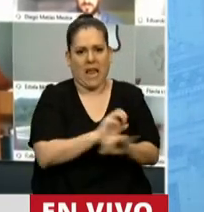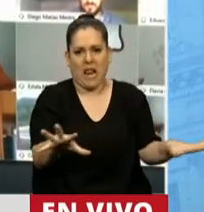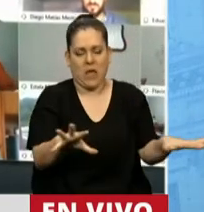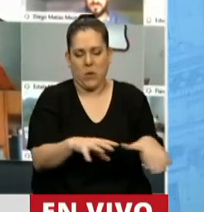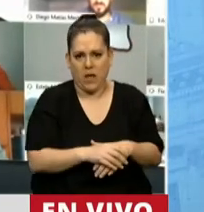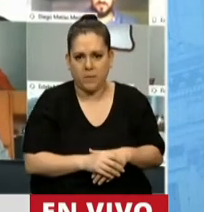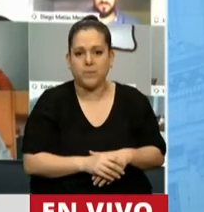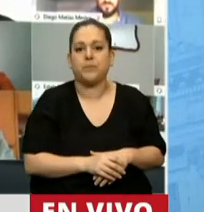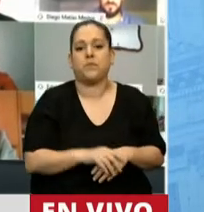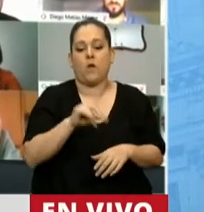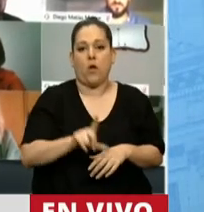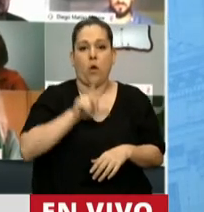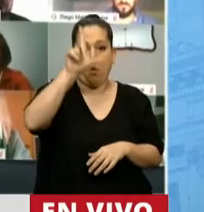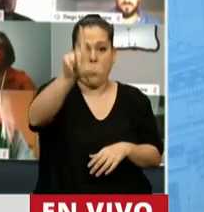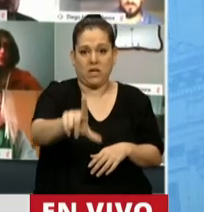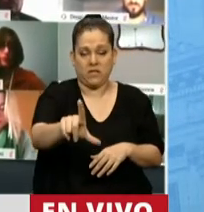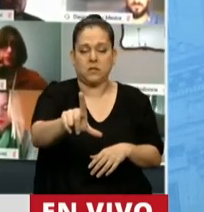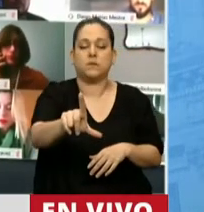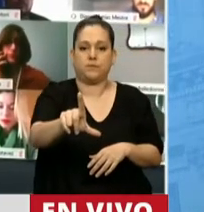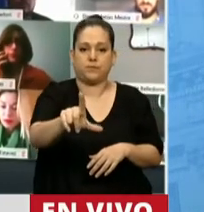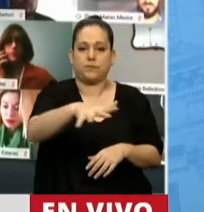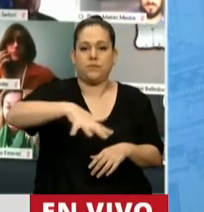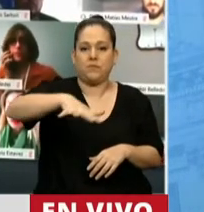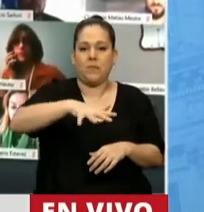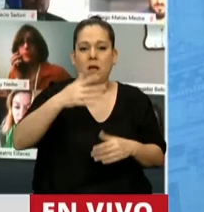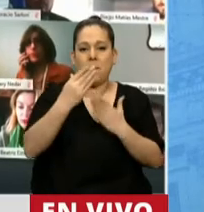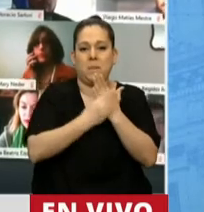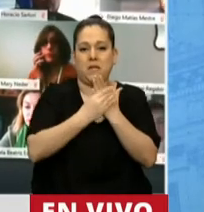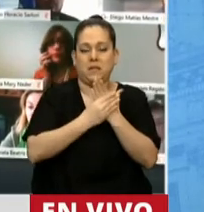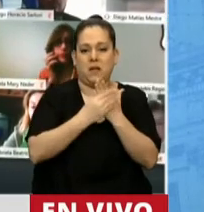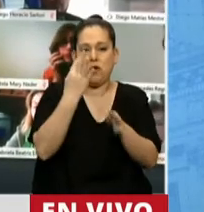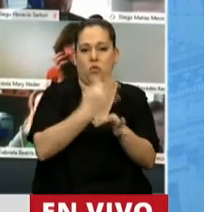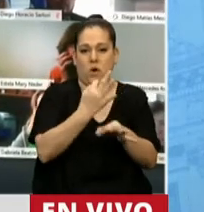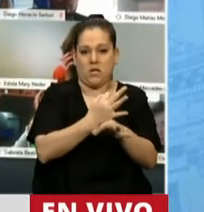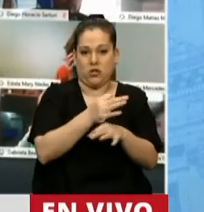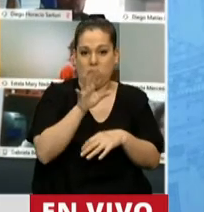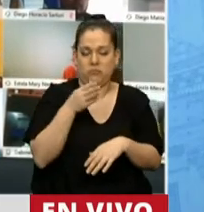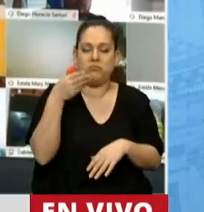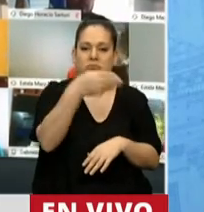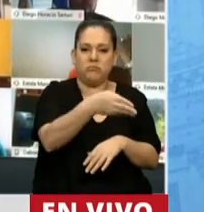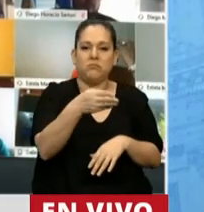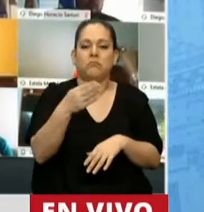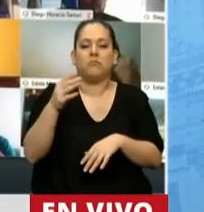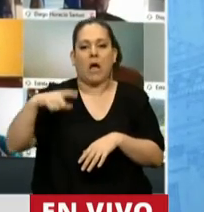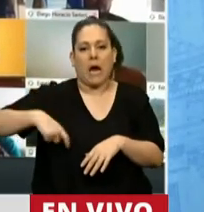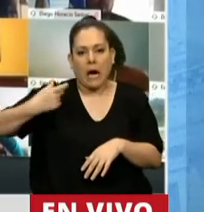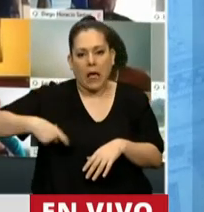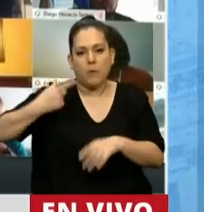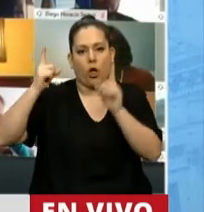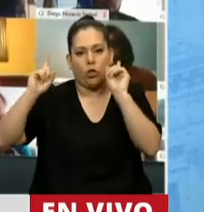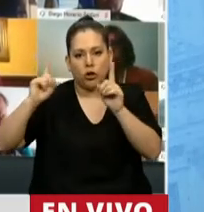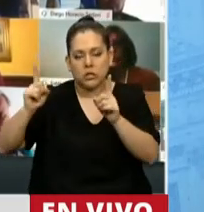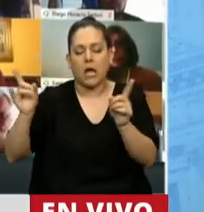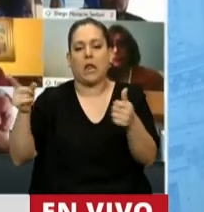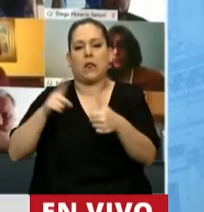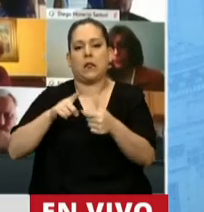lunes próximo, en la sede del Ministerio de Educación, con la presencia de los gremios docentes,